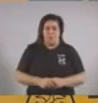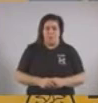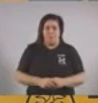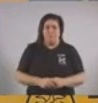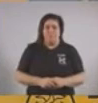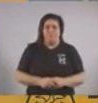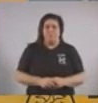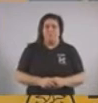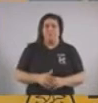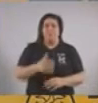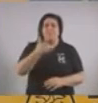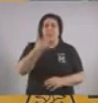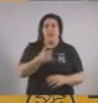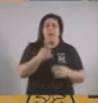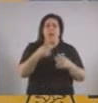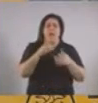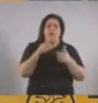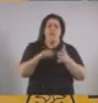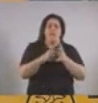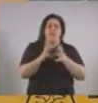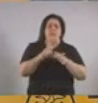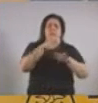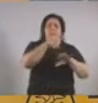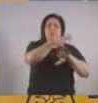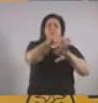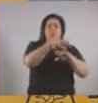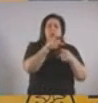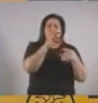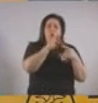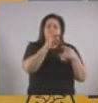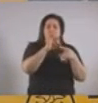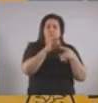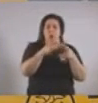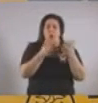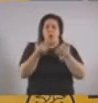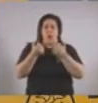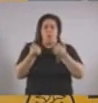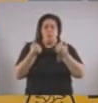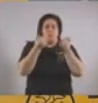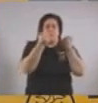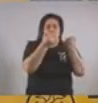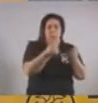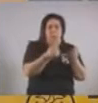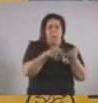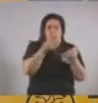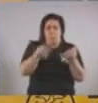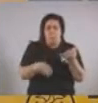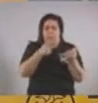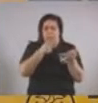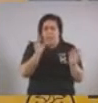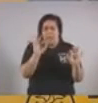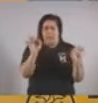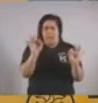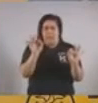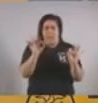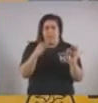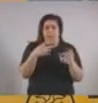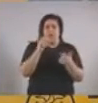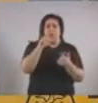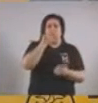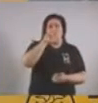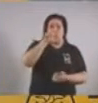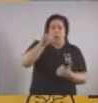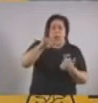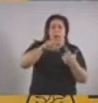los grandes centros de testeo, a los cuales uno va directamente con el auto y ni siquiera se tiene que bajar, en la rural, en